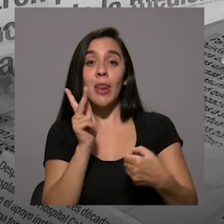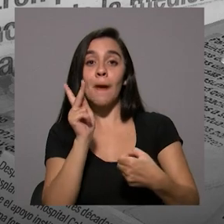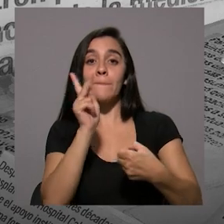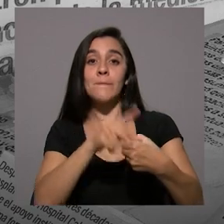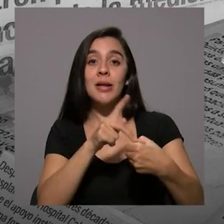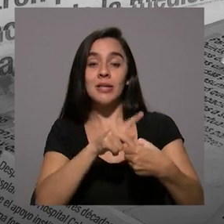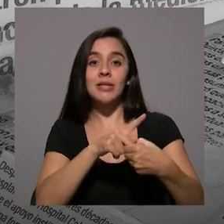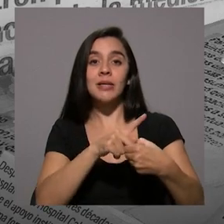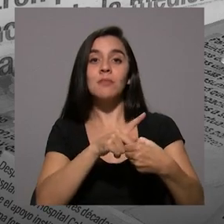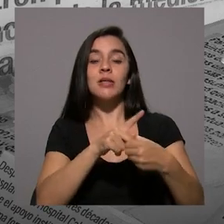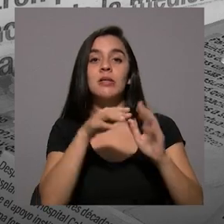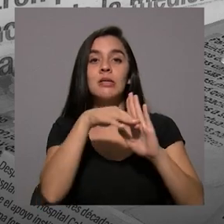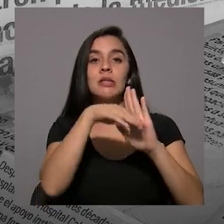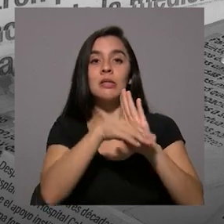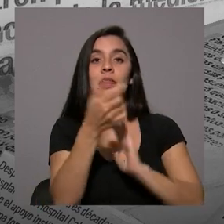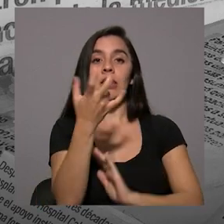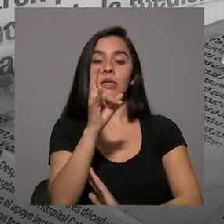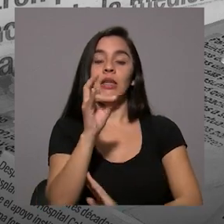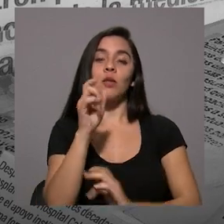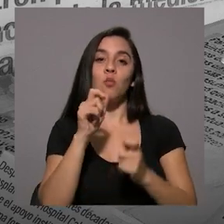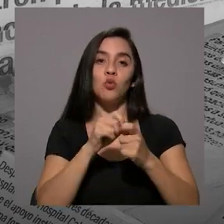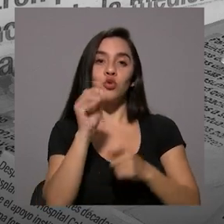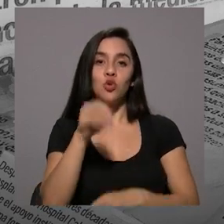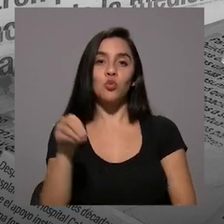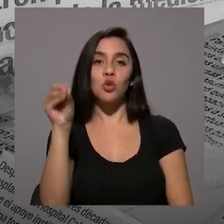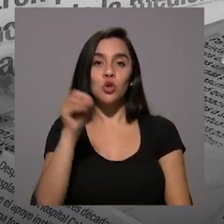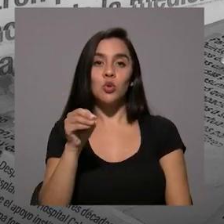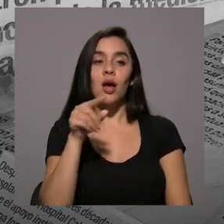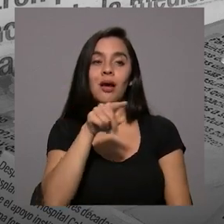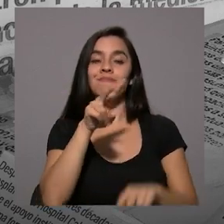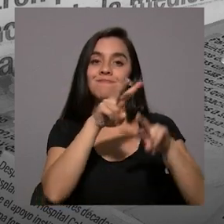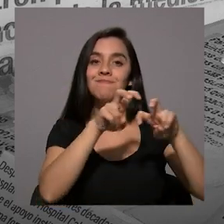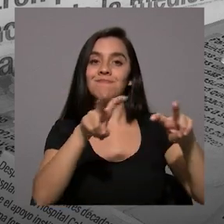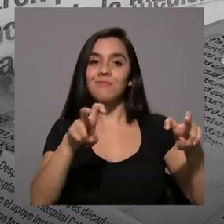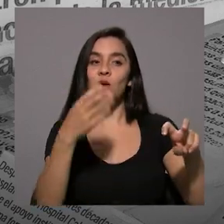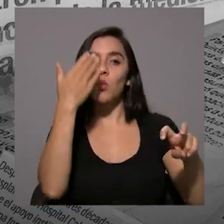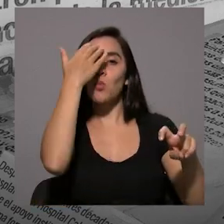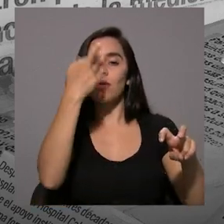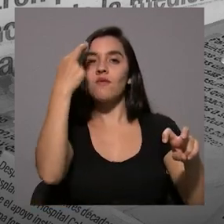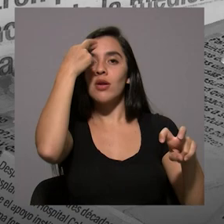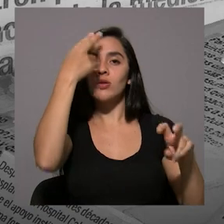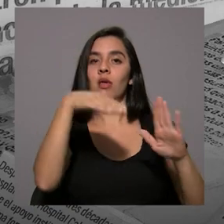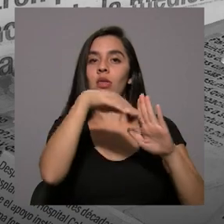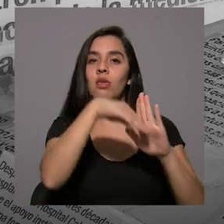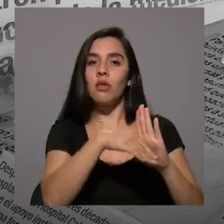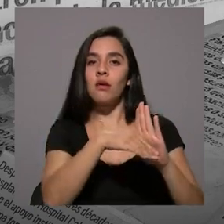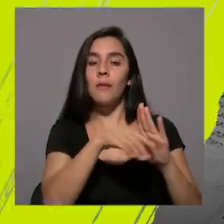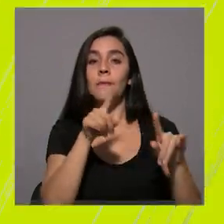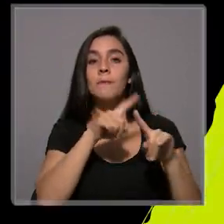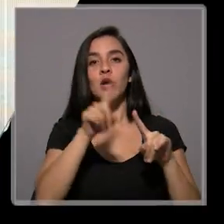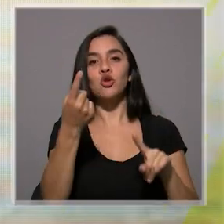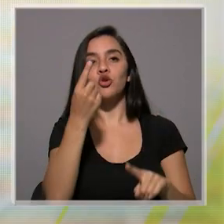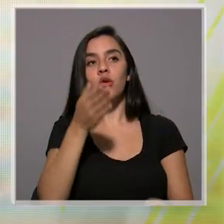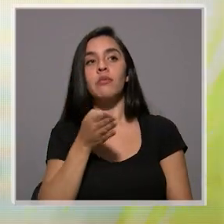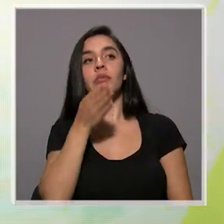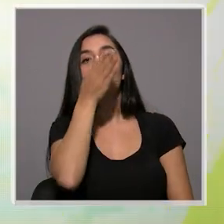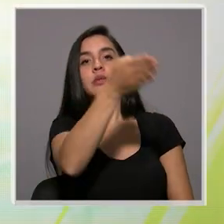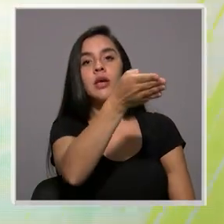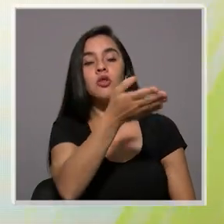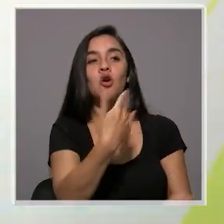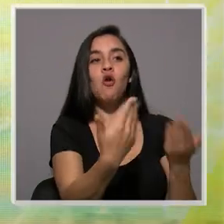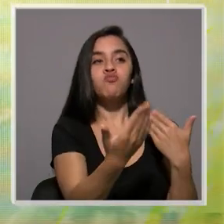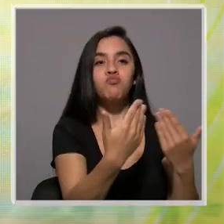que es que la participación descendió 17 puntos porcentuales. Hay que revisar cuáles son las explicaciones detrás de eso, pero solo yendo para allá